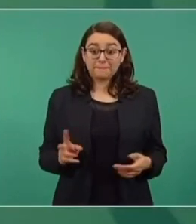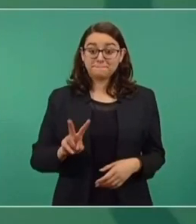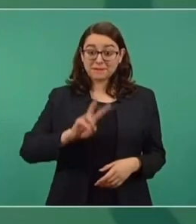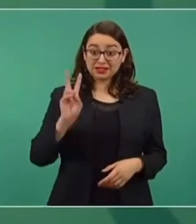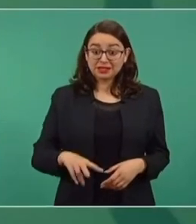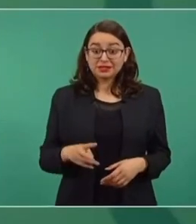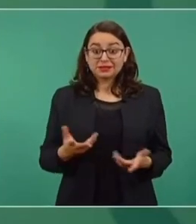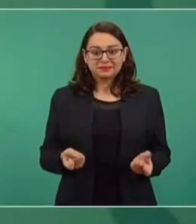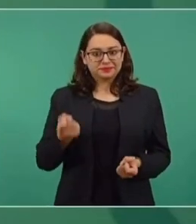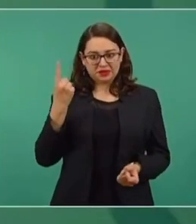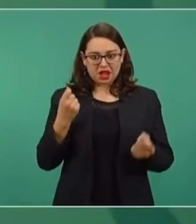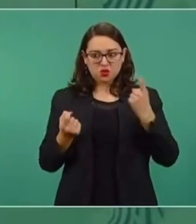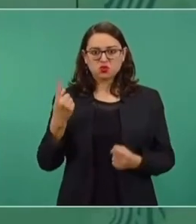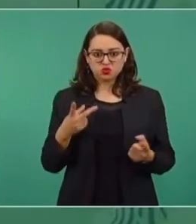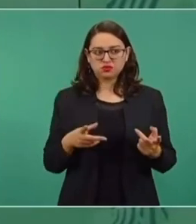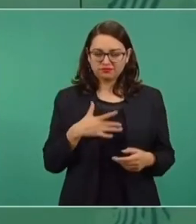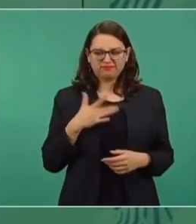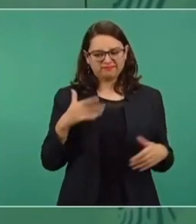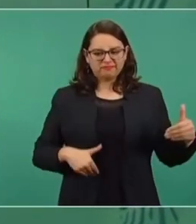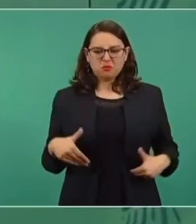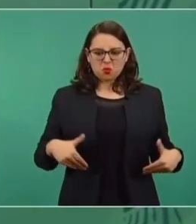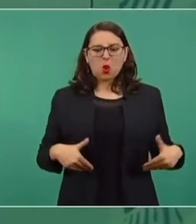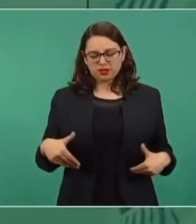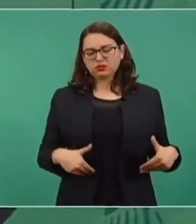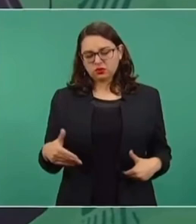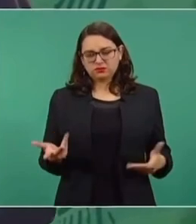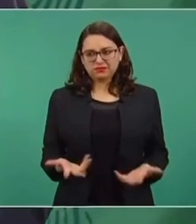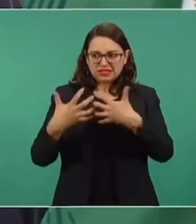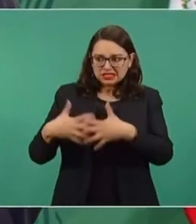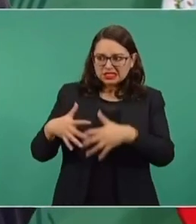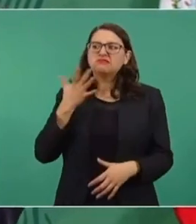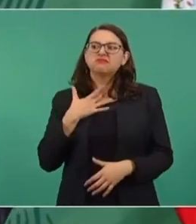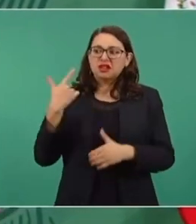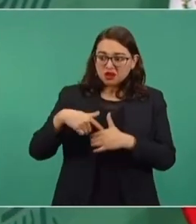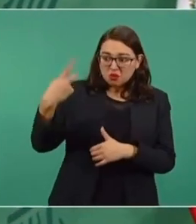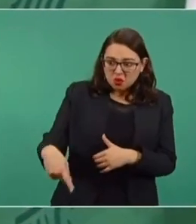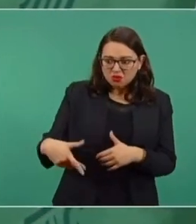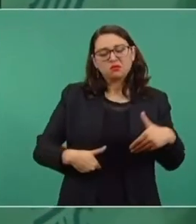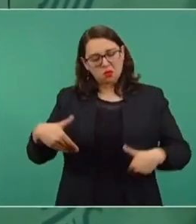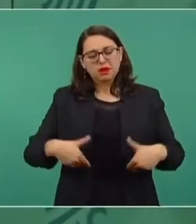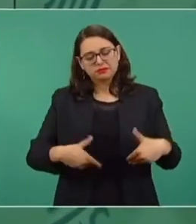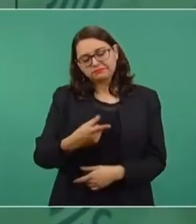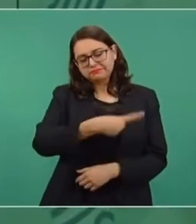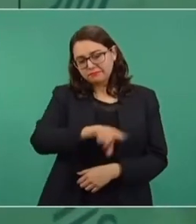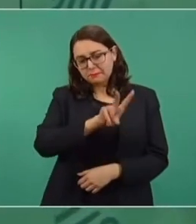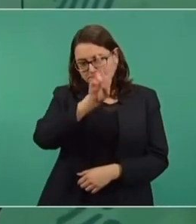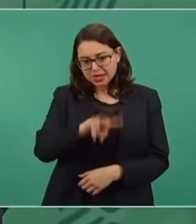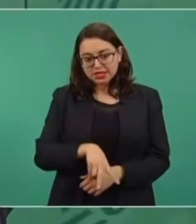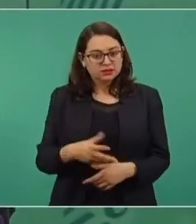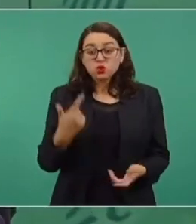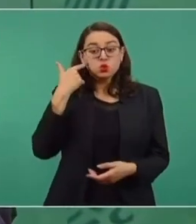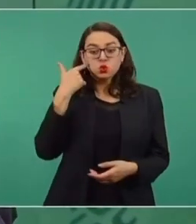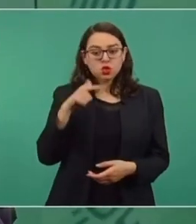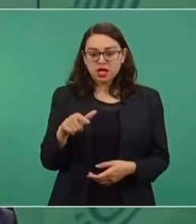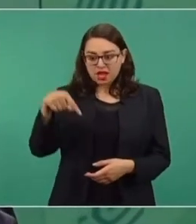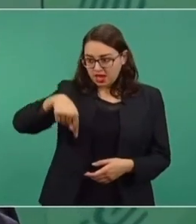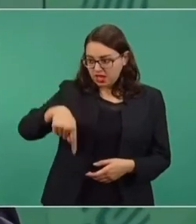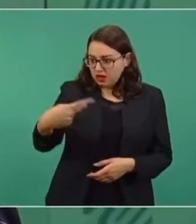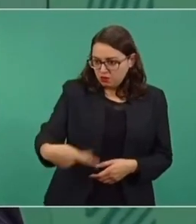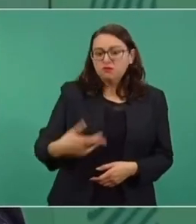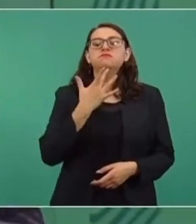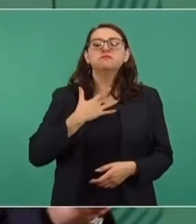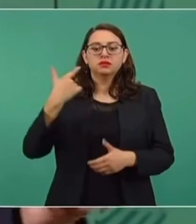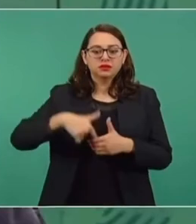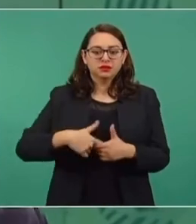mucho a los que venden las gasolinas ahora que se hagan las refinerías en México, que produzcamos nuestras gasolinas